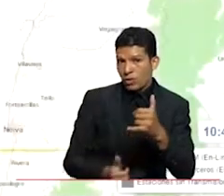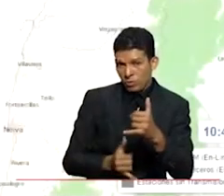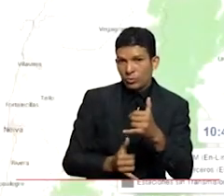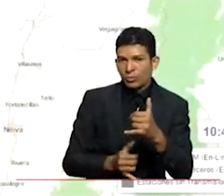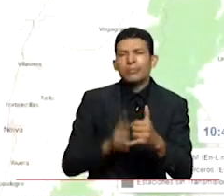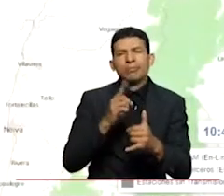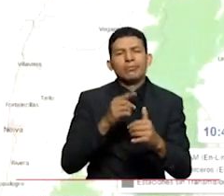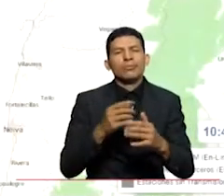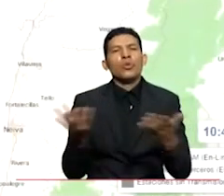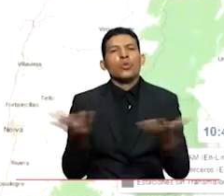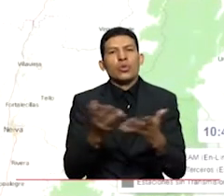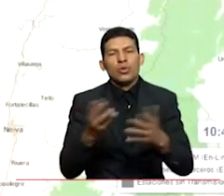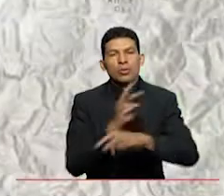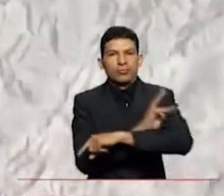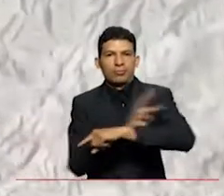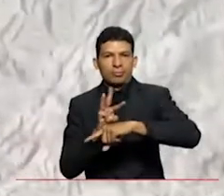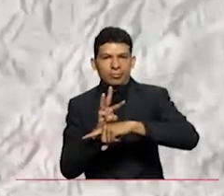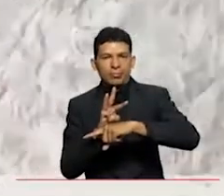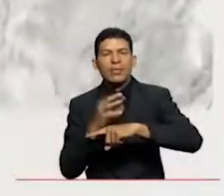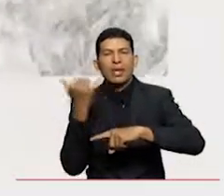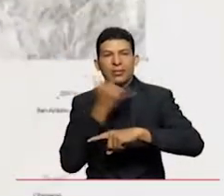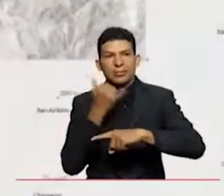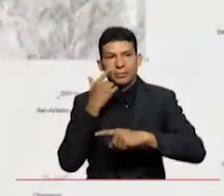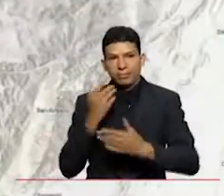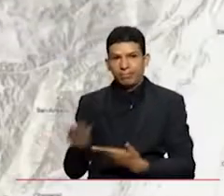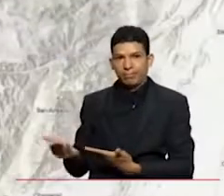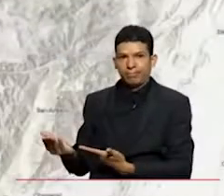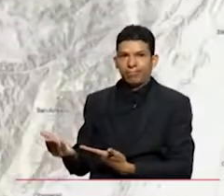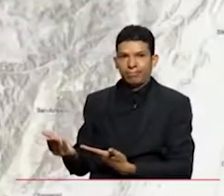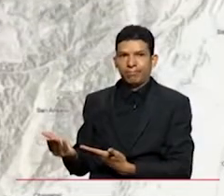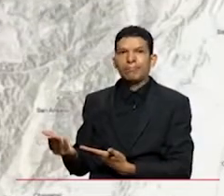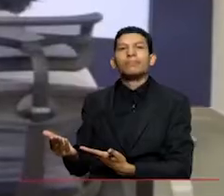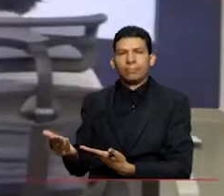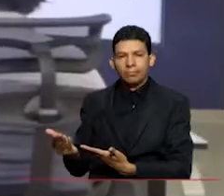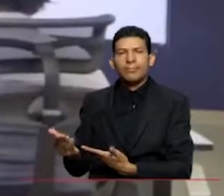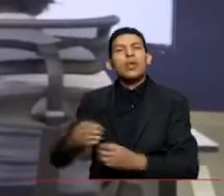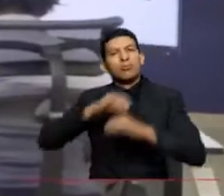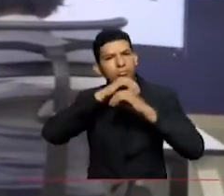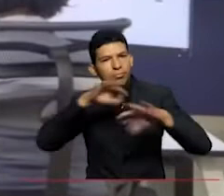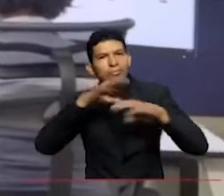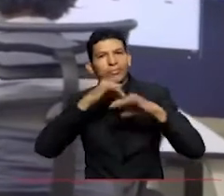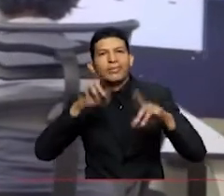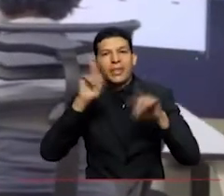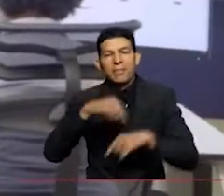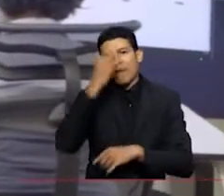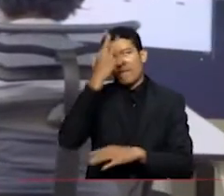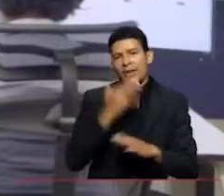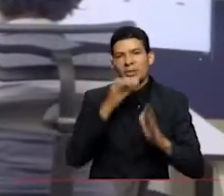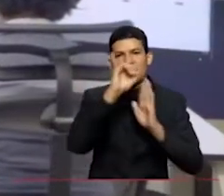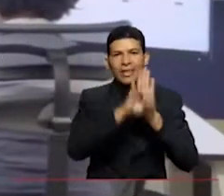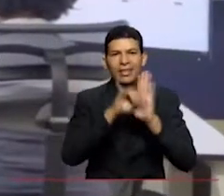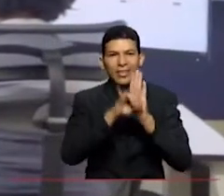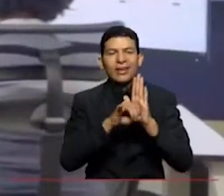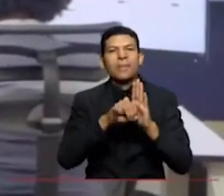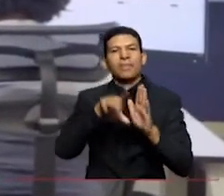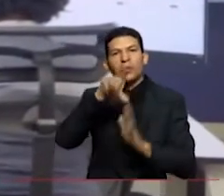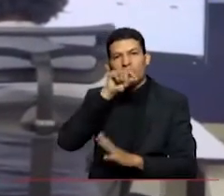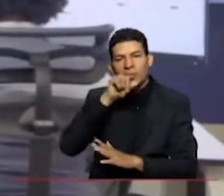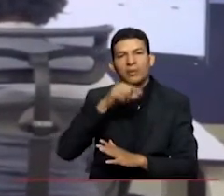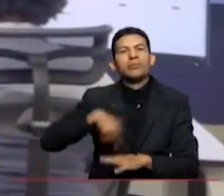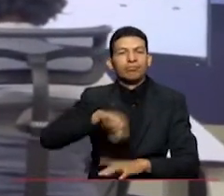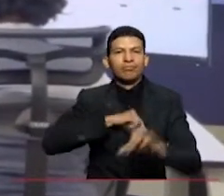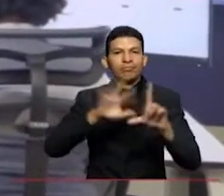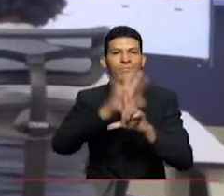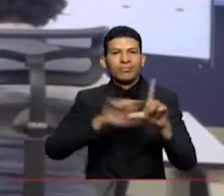reportes se encuentran disponibles en el link que aparece en pantalla y también son divulgados en nuestras redes sociales y nuestros programas de televisión